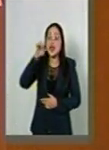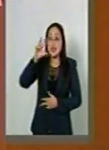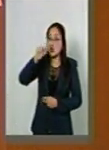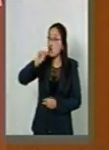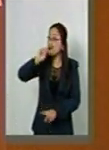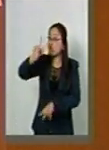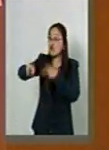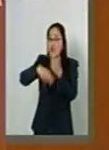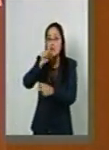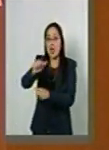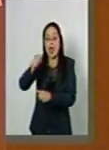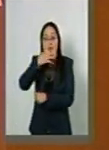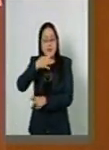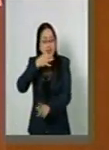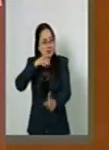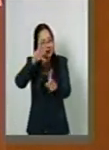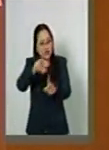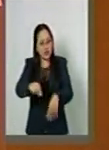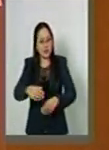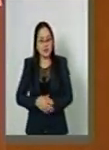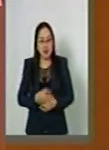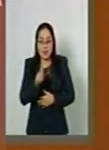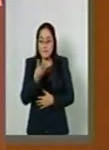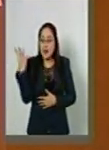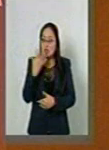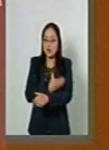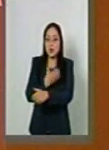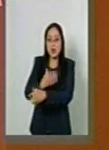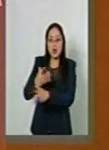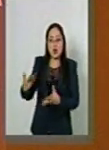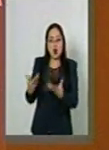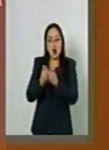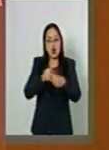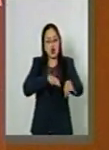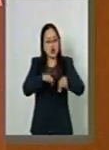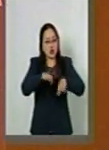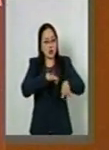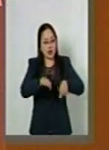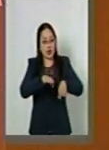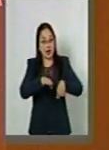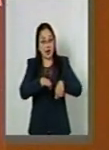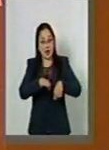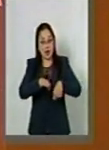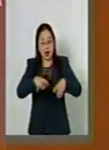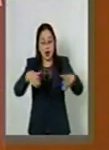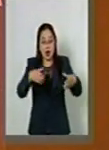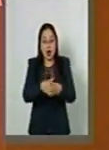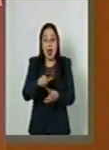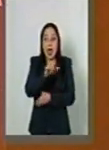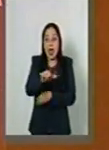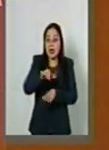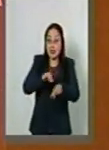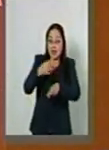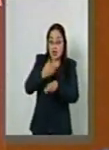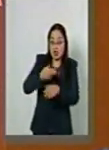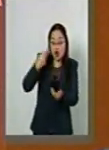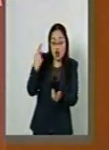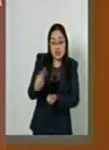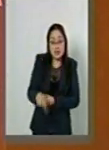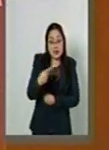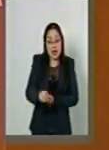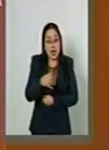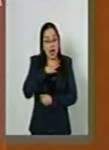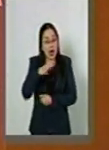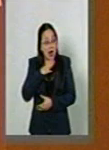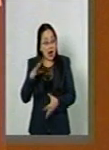estuvimos con varios compañeros trabajando, haciéndole su fiesta y su convivio a los trabajadores, pero cada vez que había